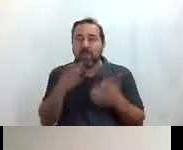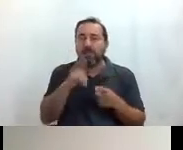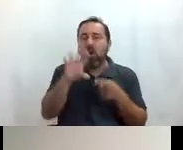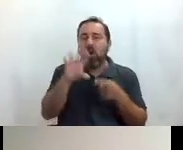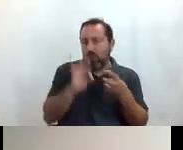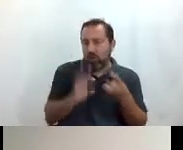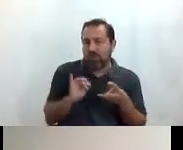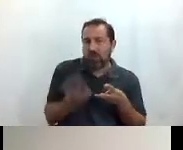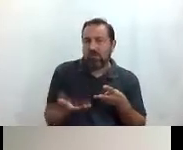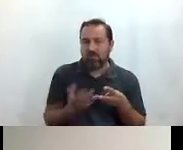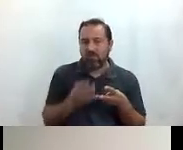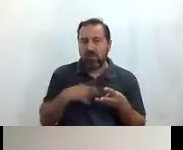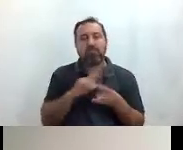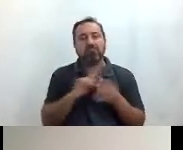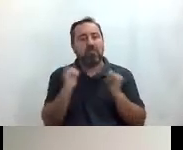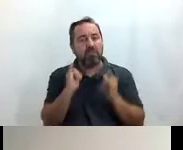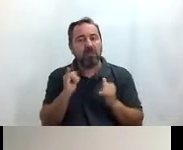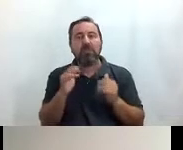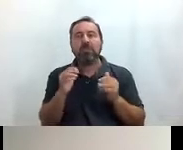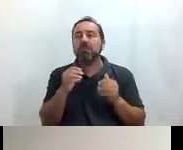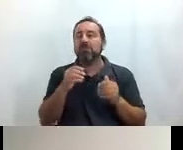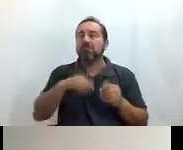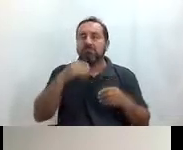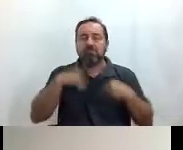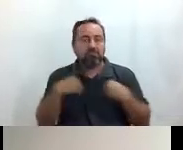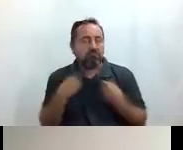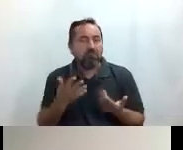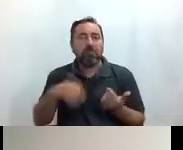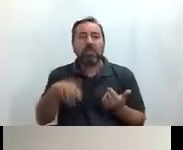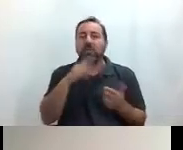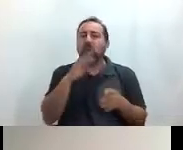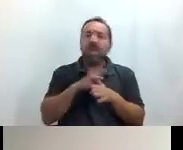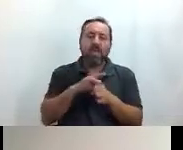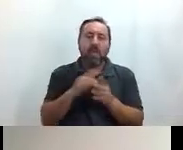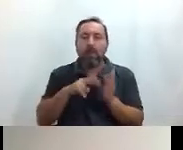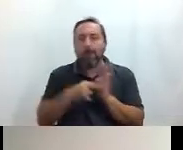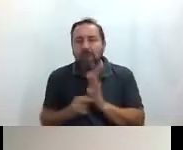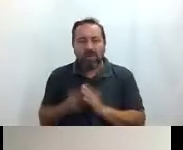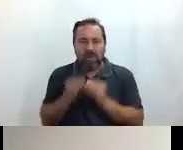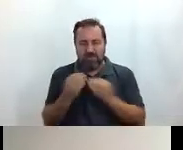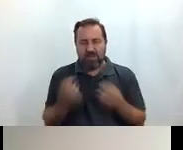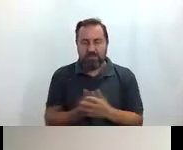para divertiros, para pasarlo bien y en la guía os proponemos planes para hacer.